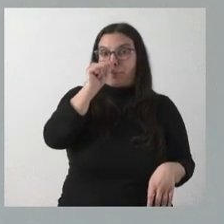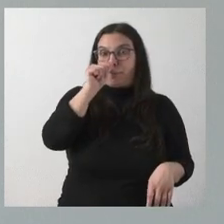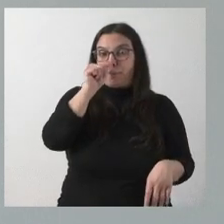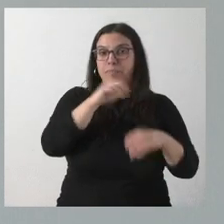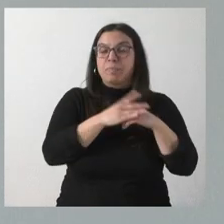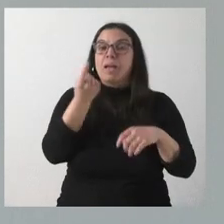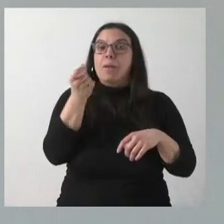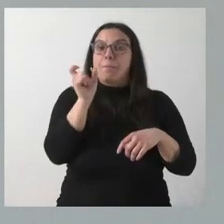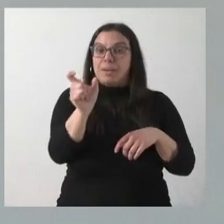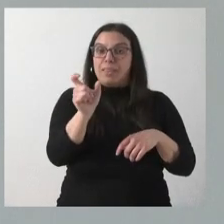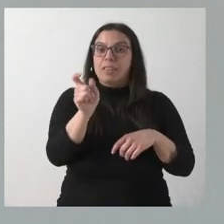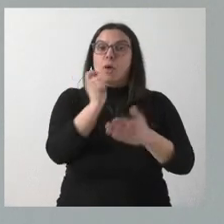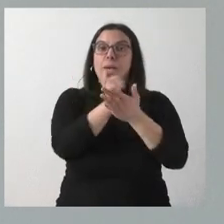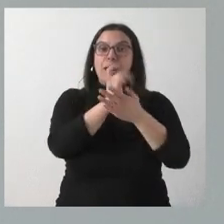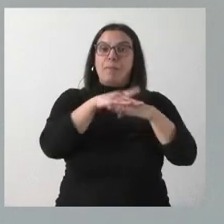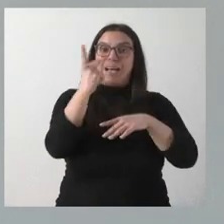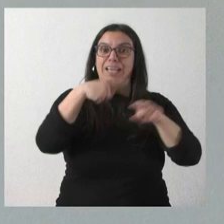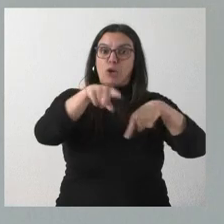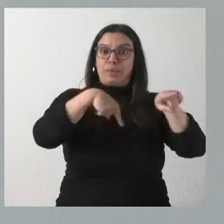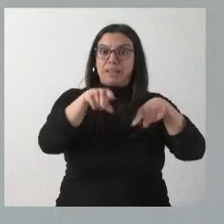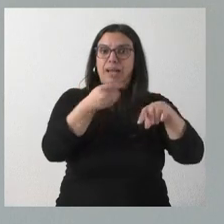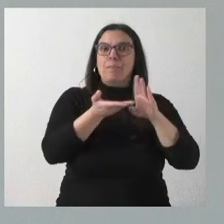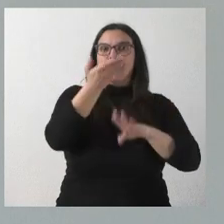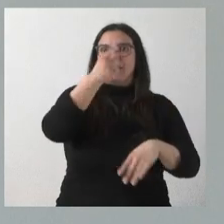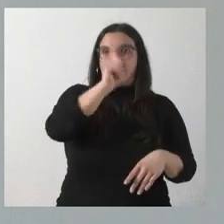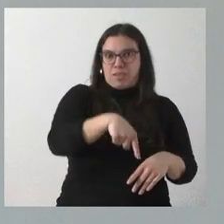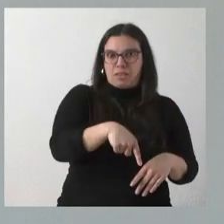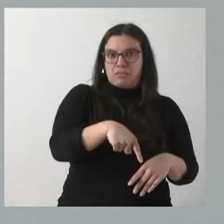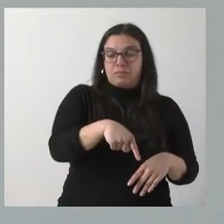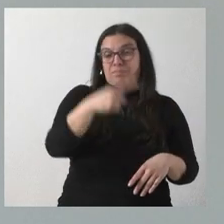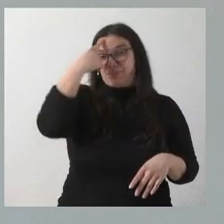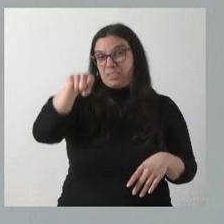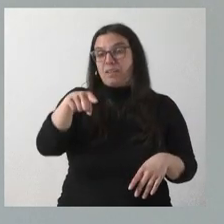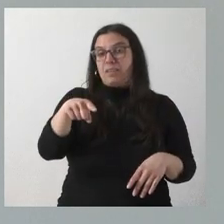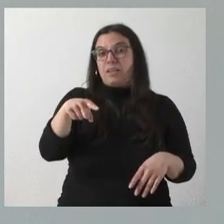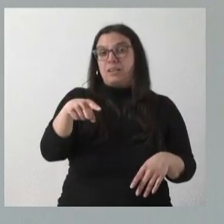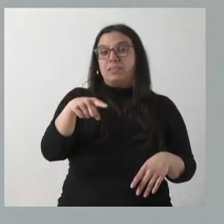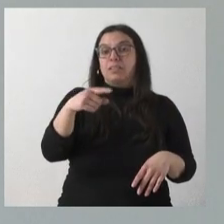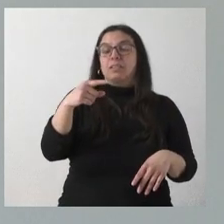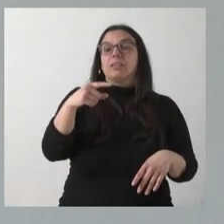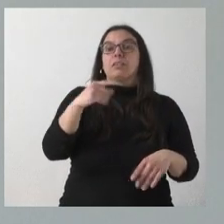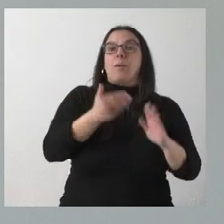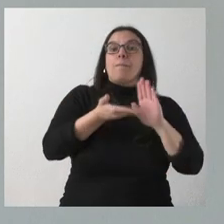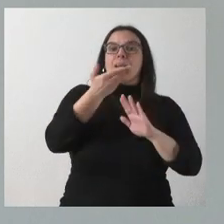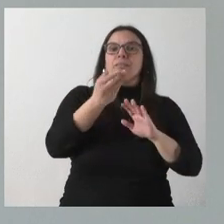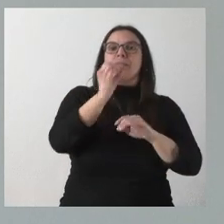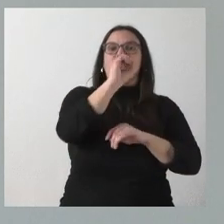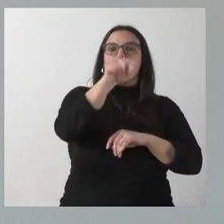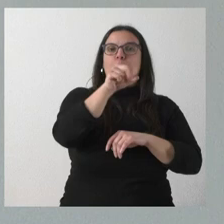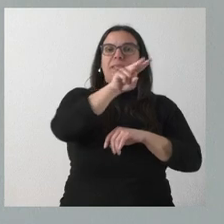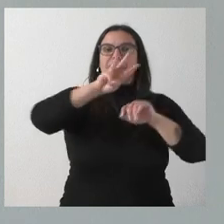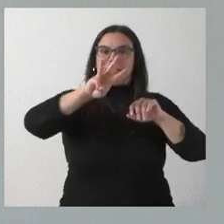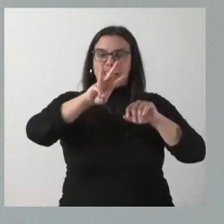precio aportado por el kilometraje, que pasaba, como ustedes saben, a 23 céntimos, con un incremento superior